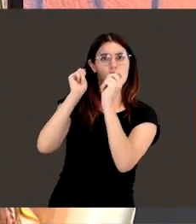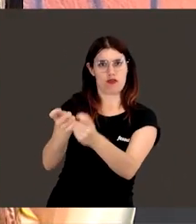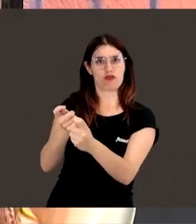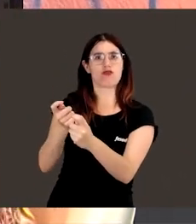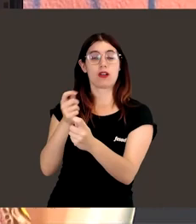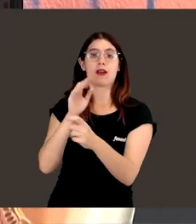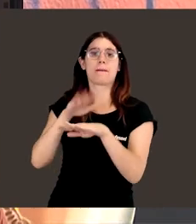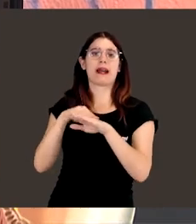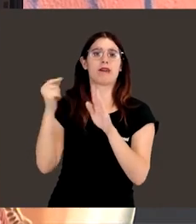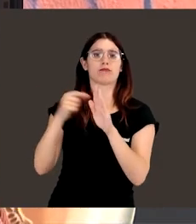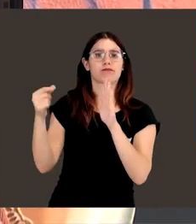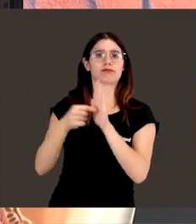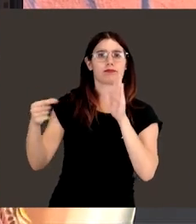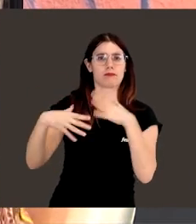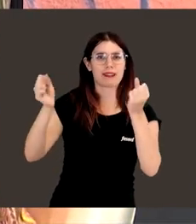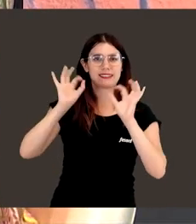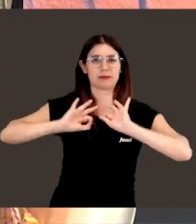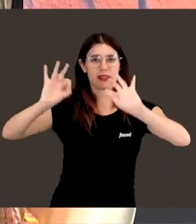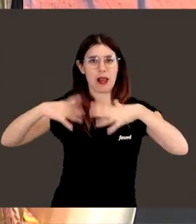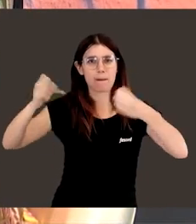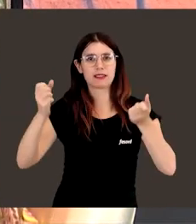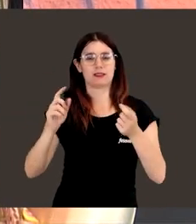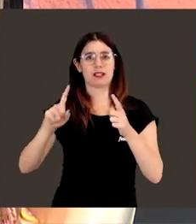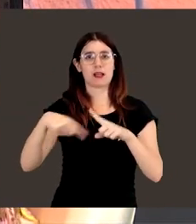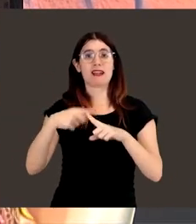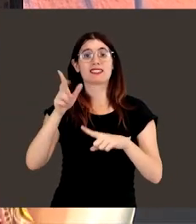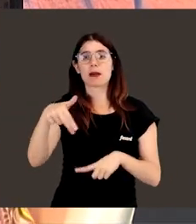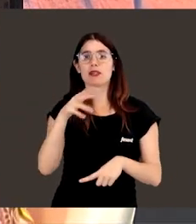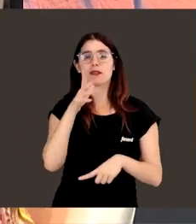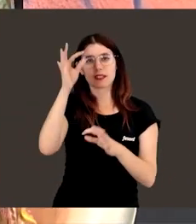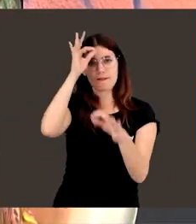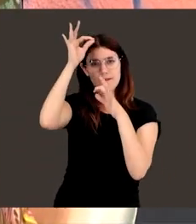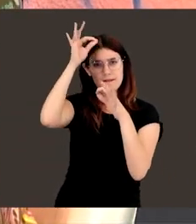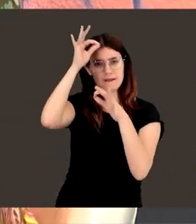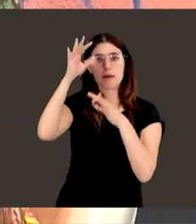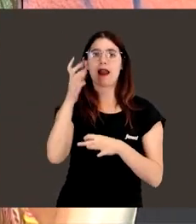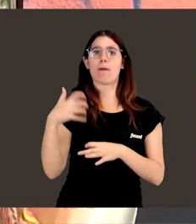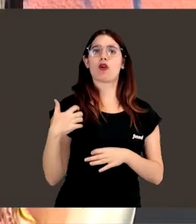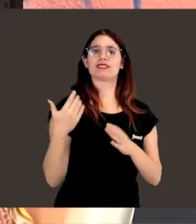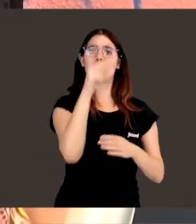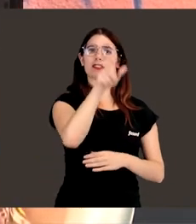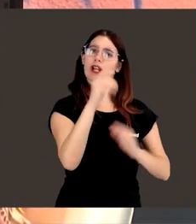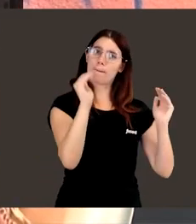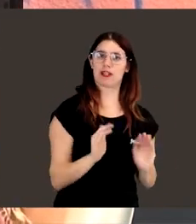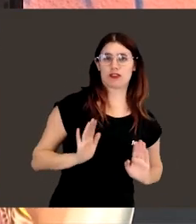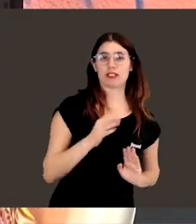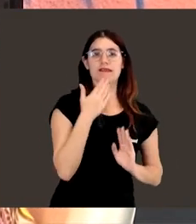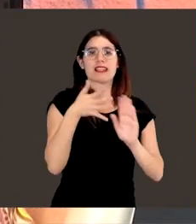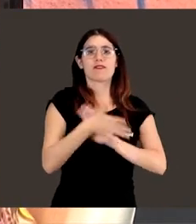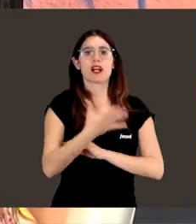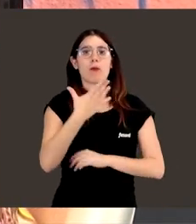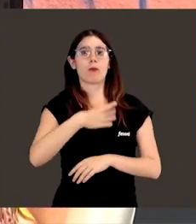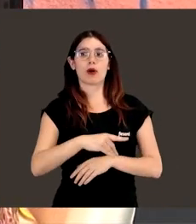muchísimo más específico y, sobre todo, con mucha menos molestia para el paciente. Es decir, que podemos